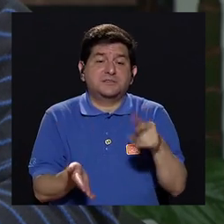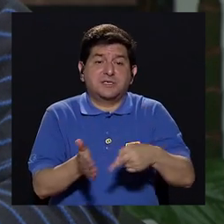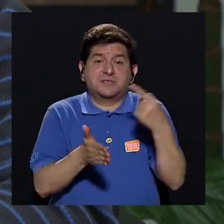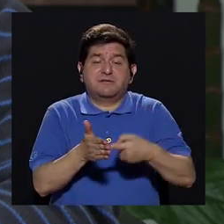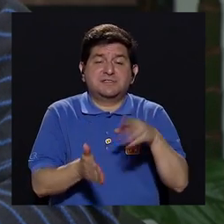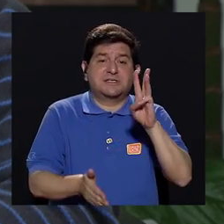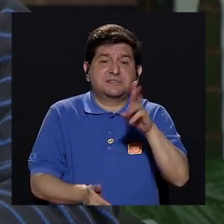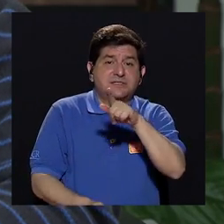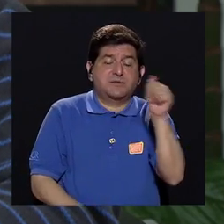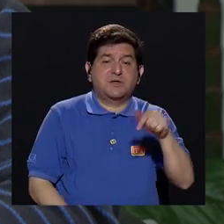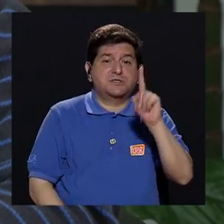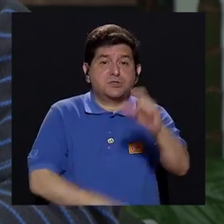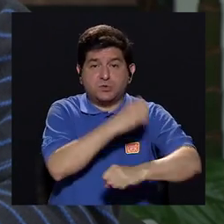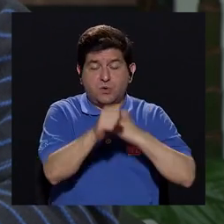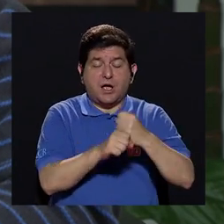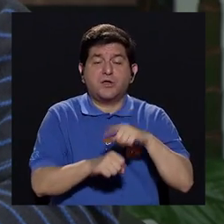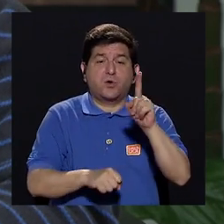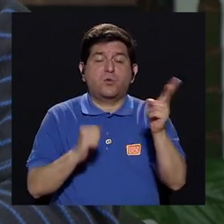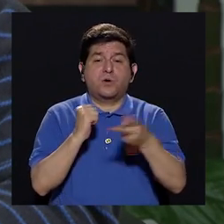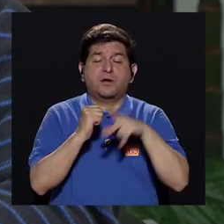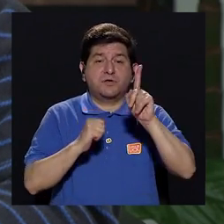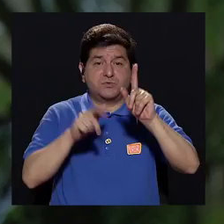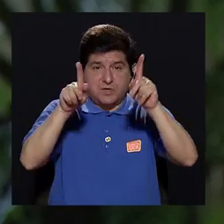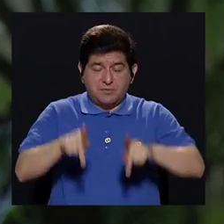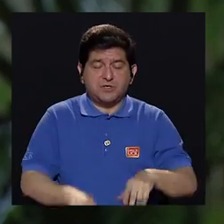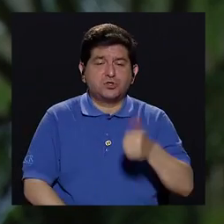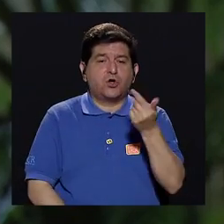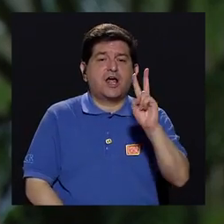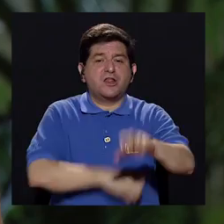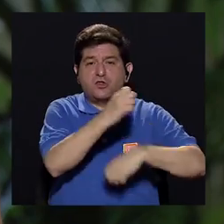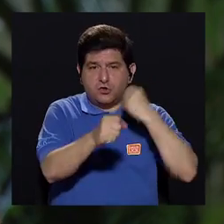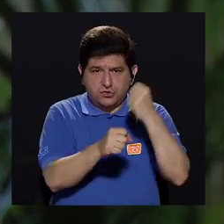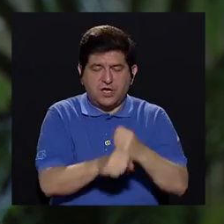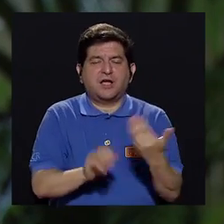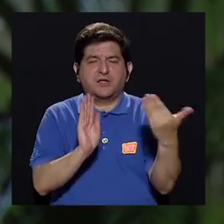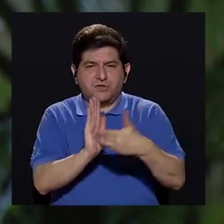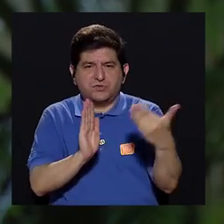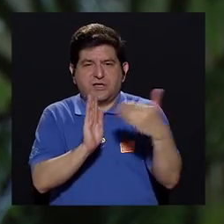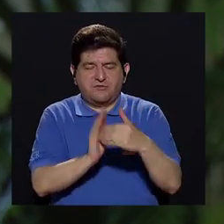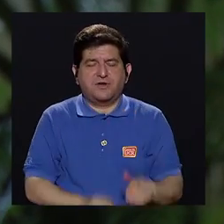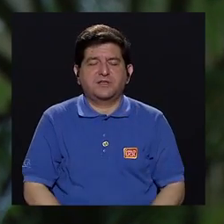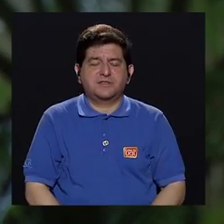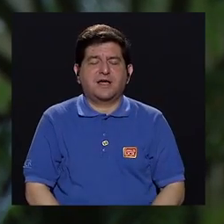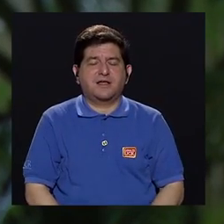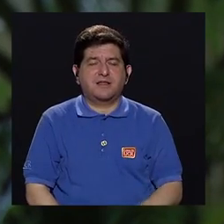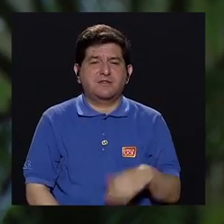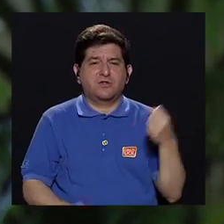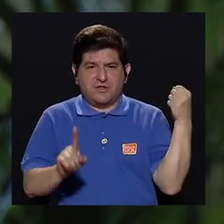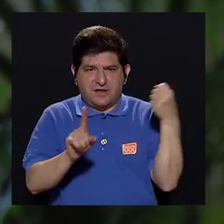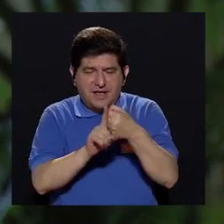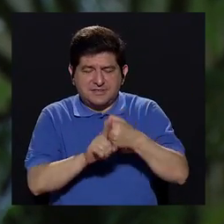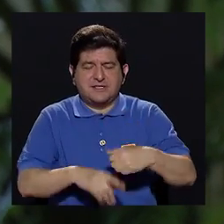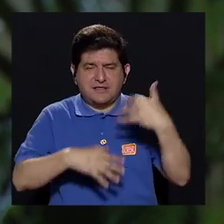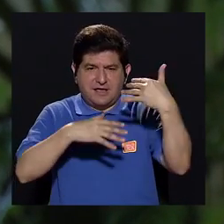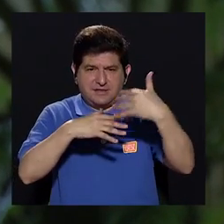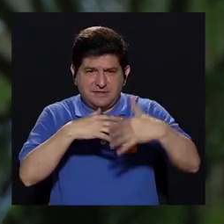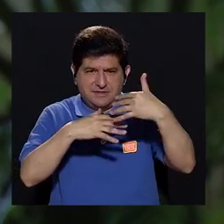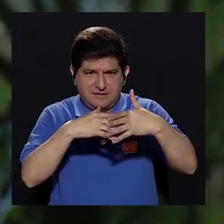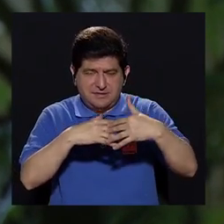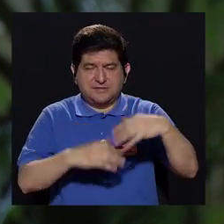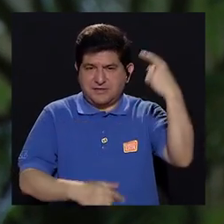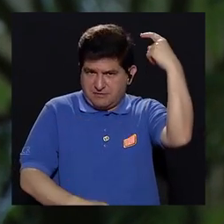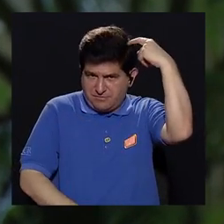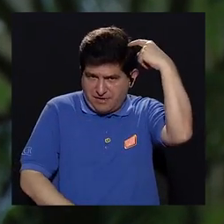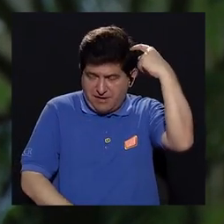un año, a mí me llegó un paciente una vez con 12 años de haber sufrido el evento cerebrovascular. Imagínense la